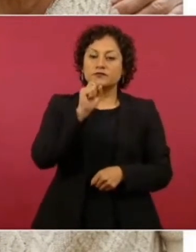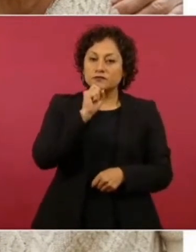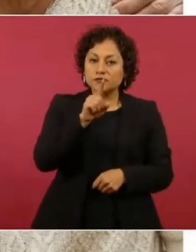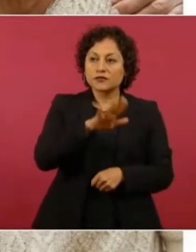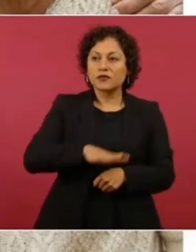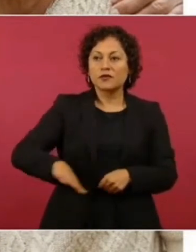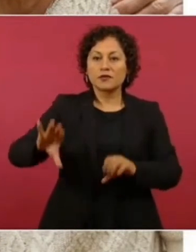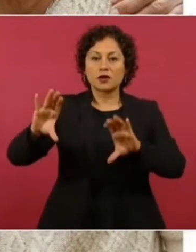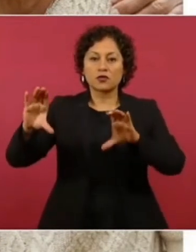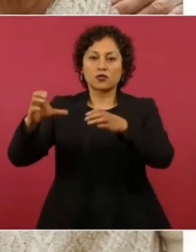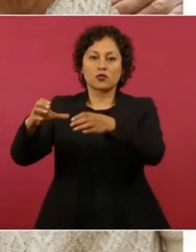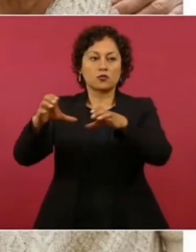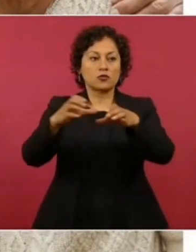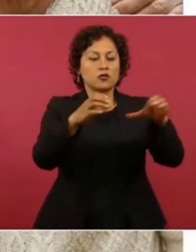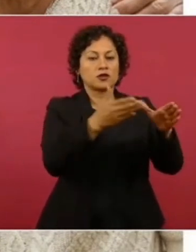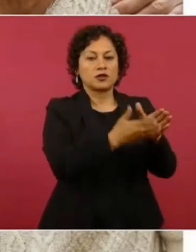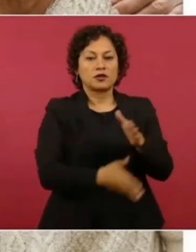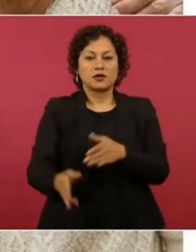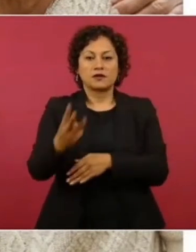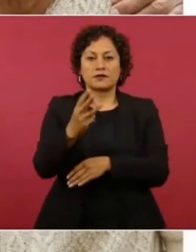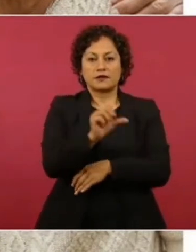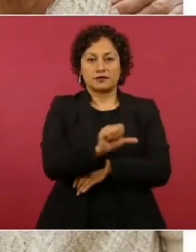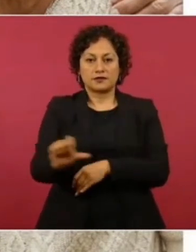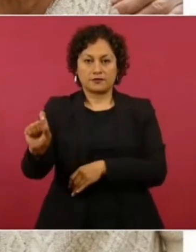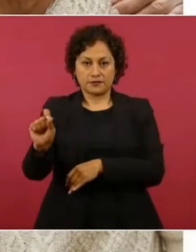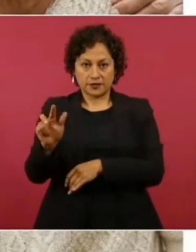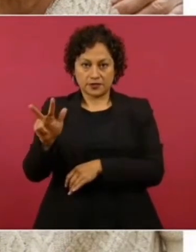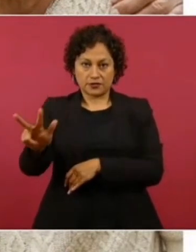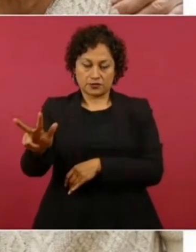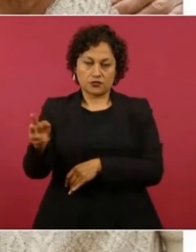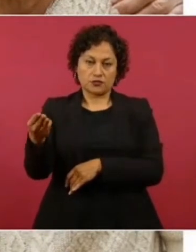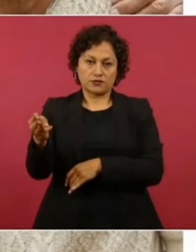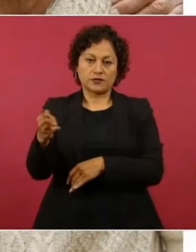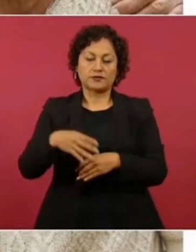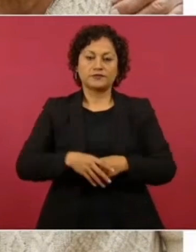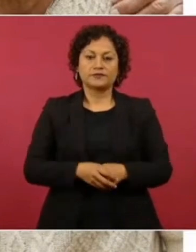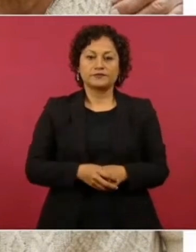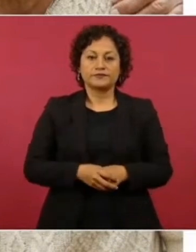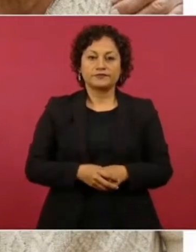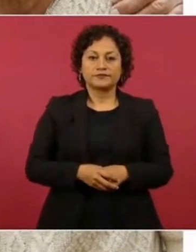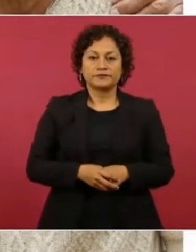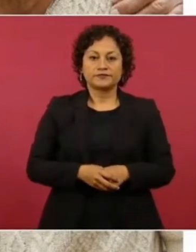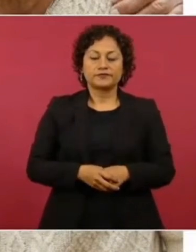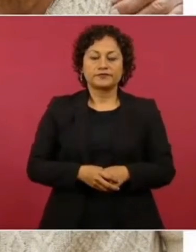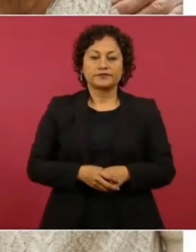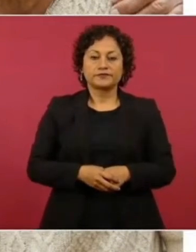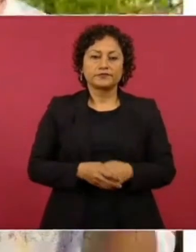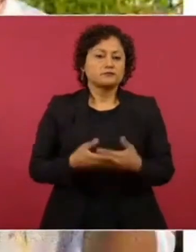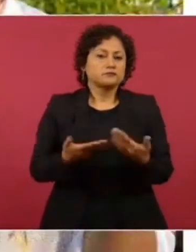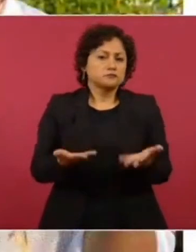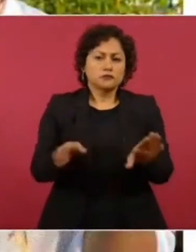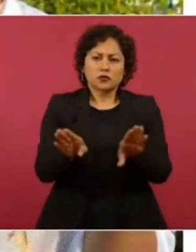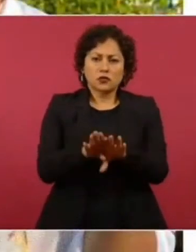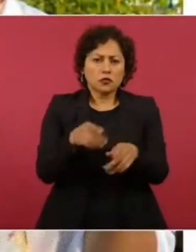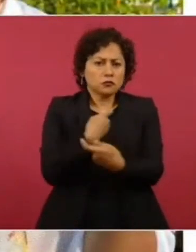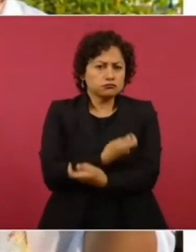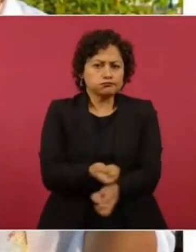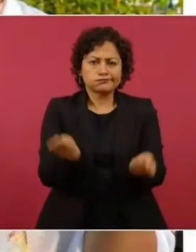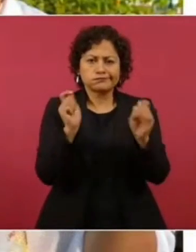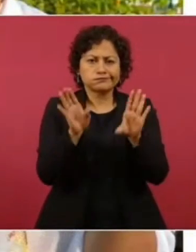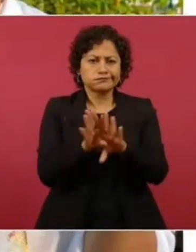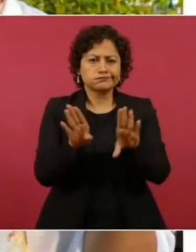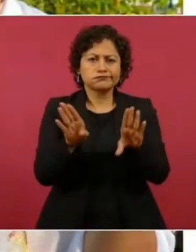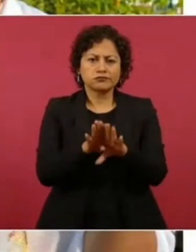comunidades se va a realizar del 3 al 28 de este mes. Adelante. ¿Cómo lo vamos a realizar? El pago